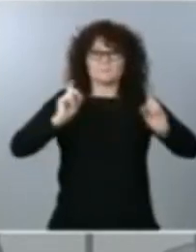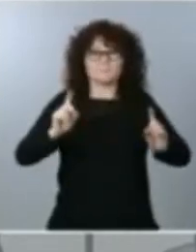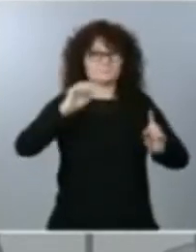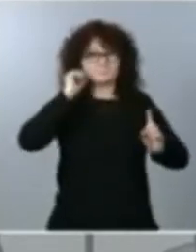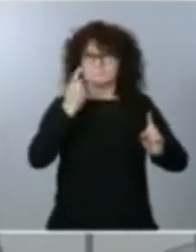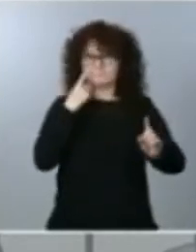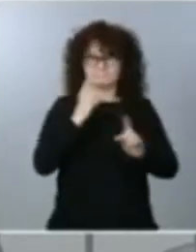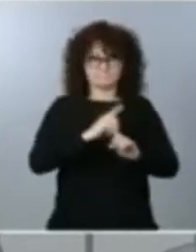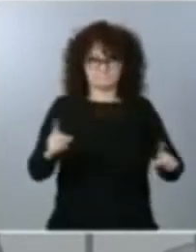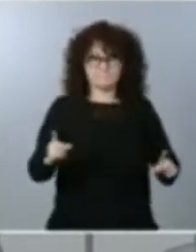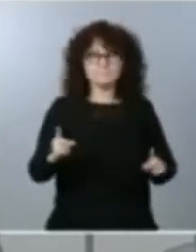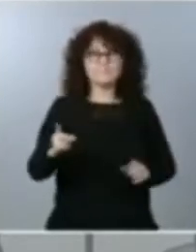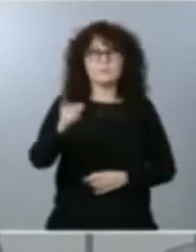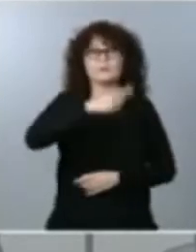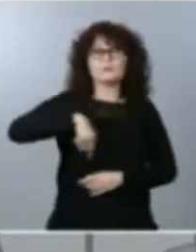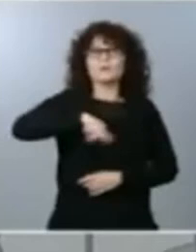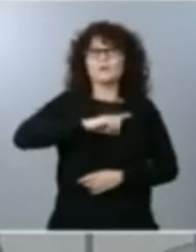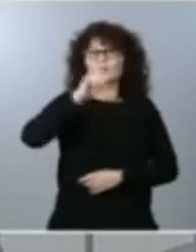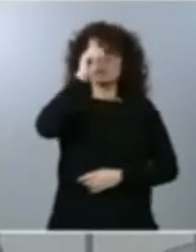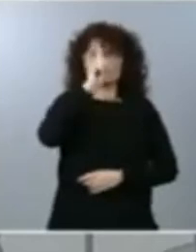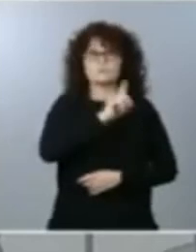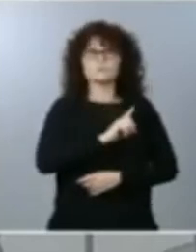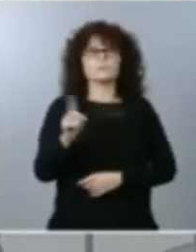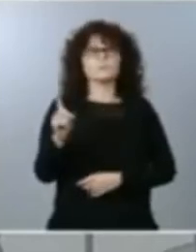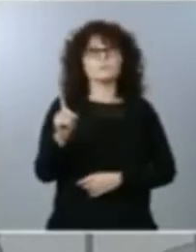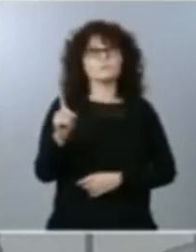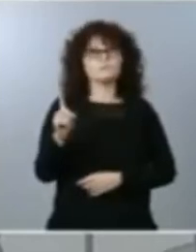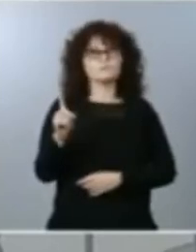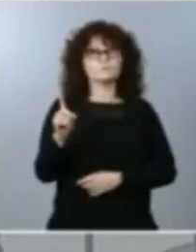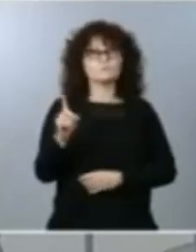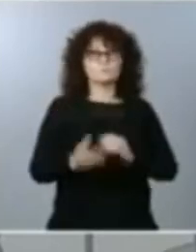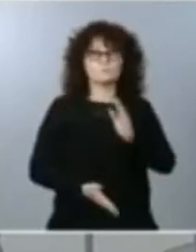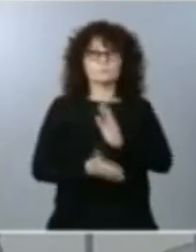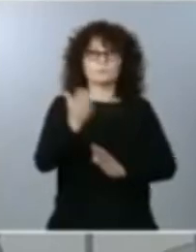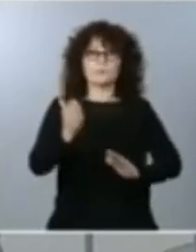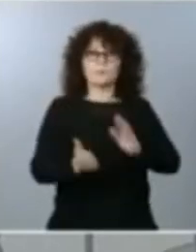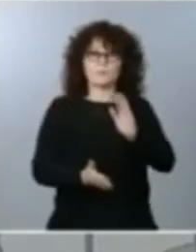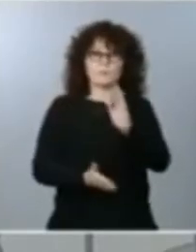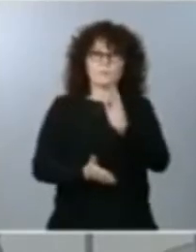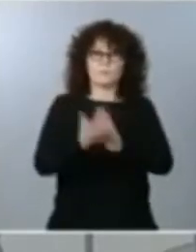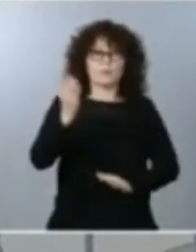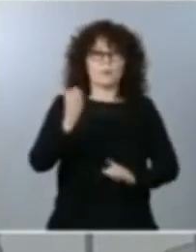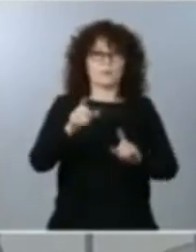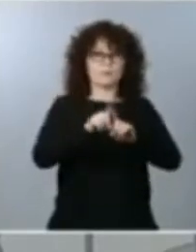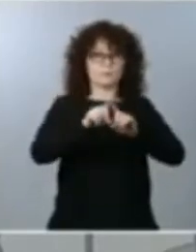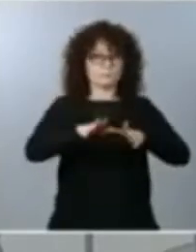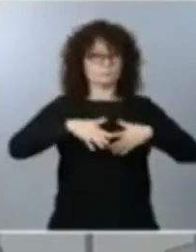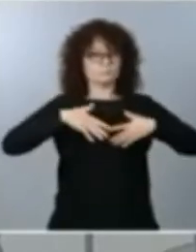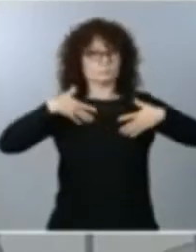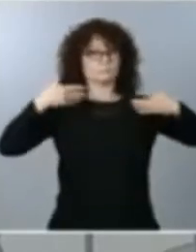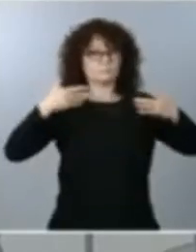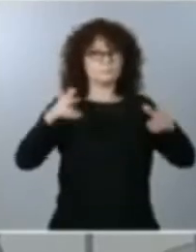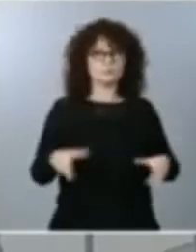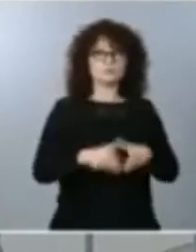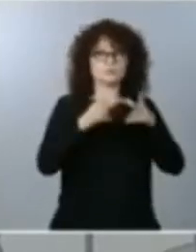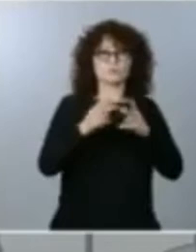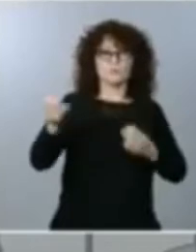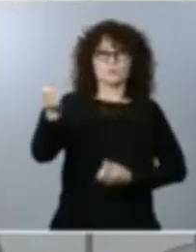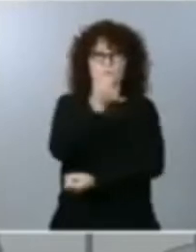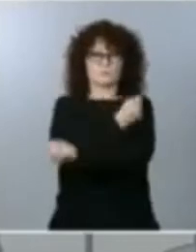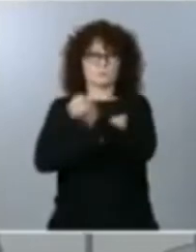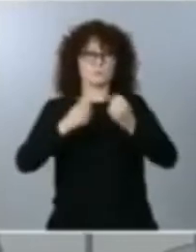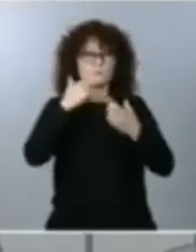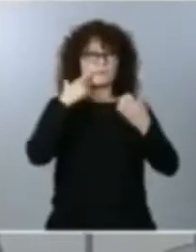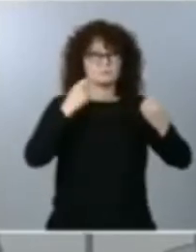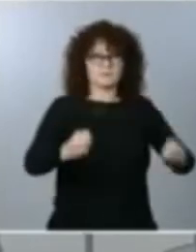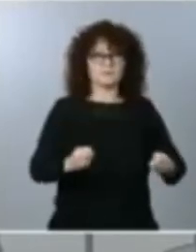Nadie sabe que estábamos a las puertas de la mayor conmoción social, sanitaria y económica de los últimos 80 años.